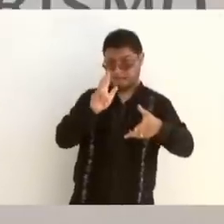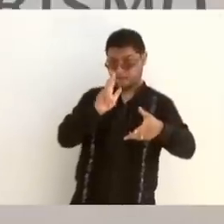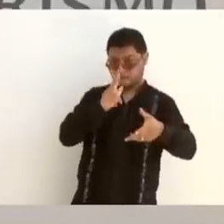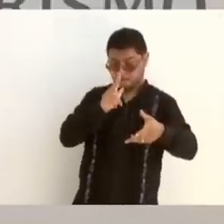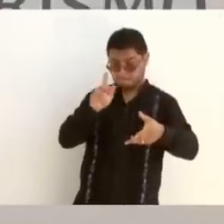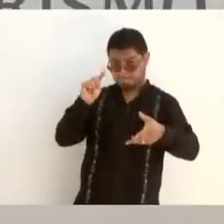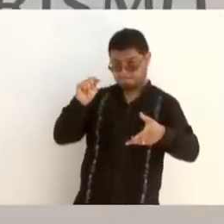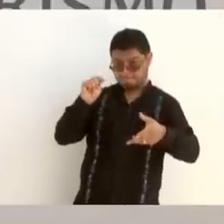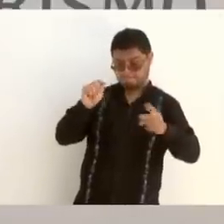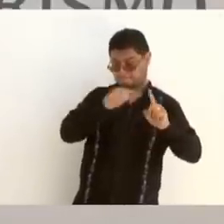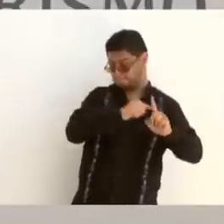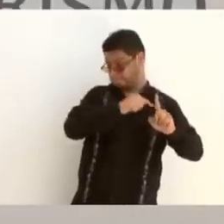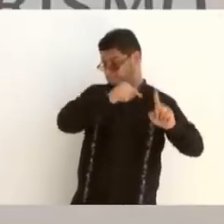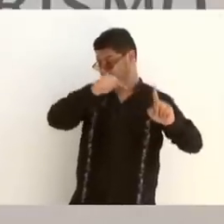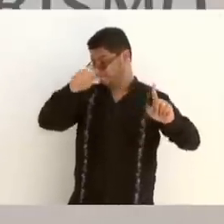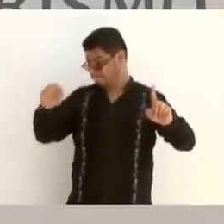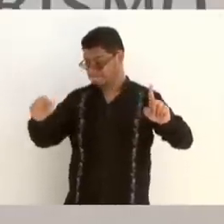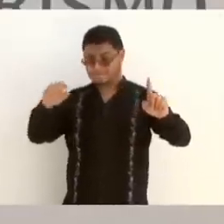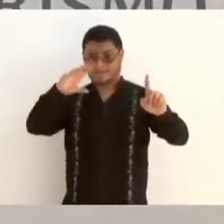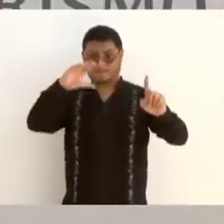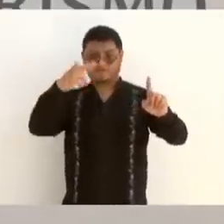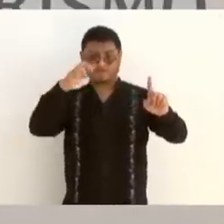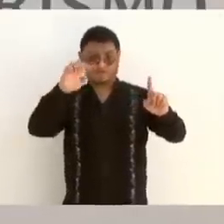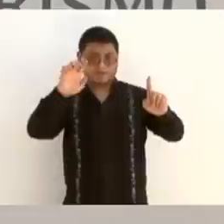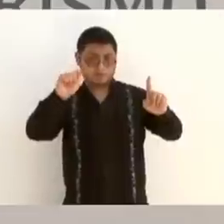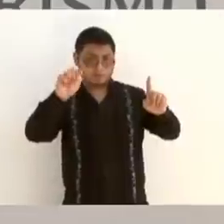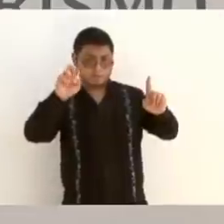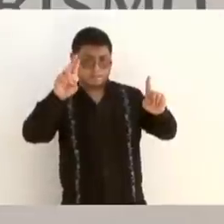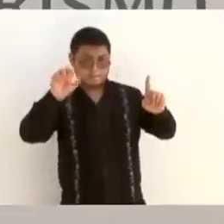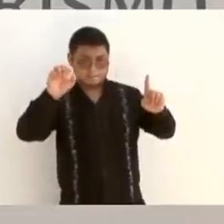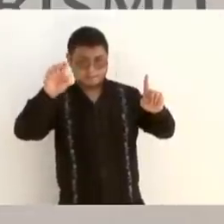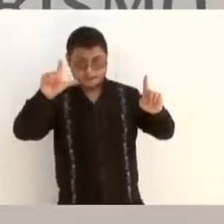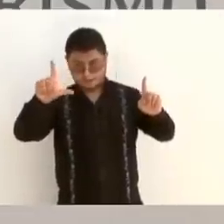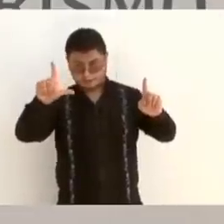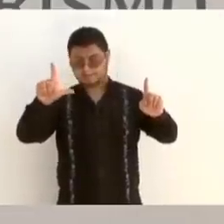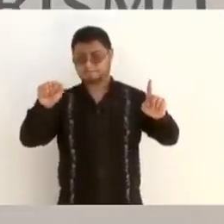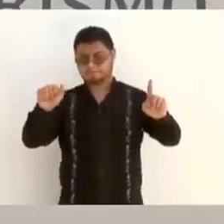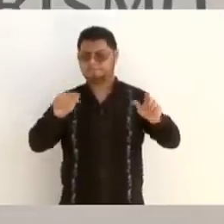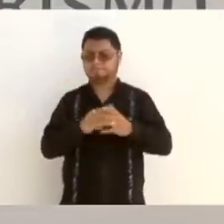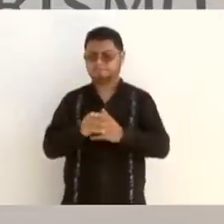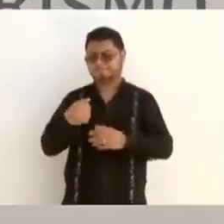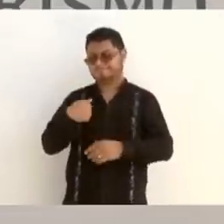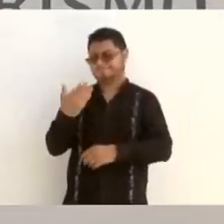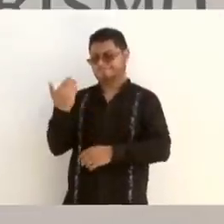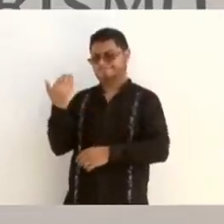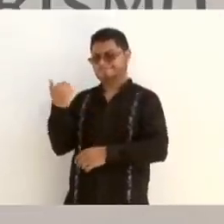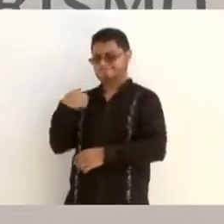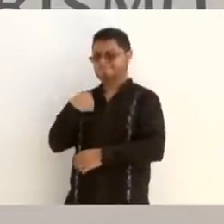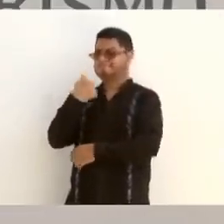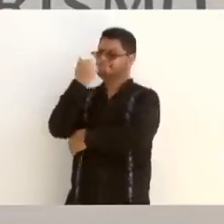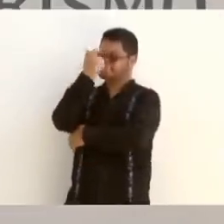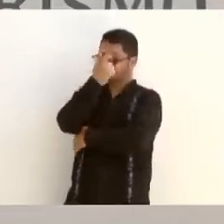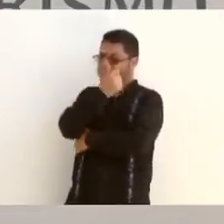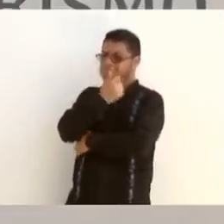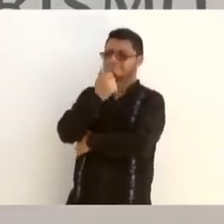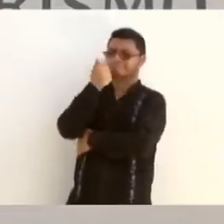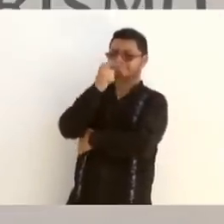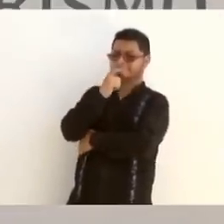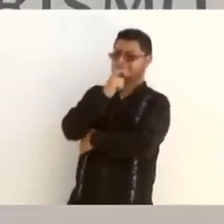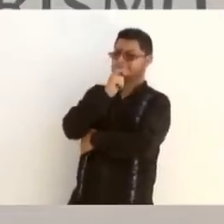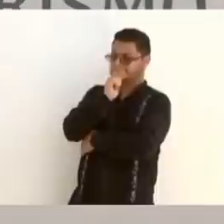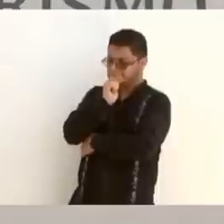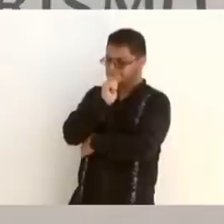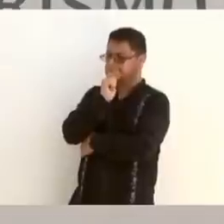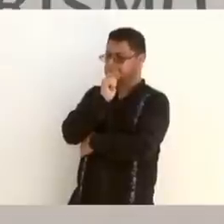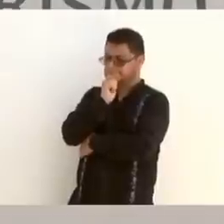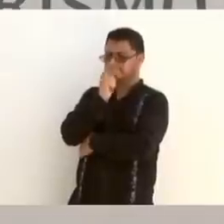lo analizamos, pues hace muy poco de que se